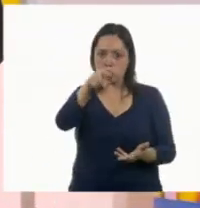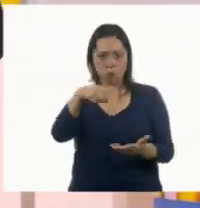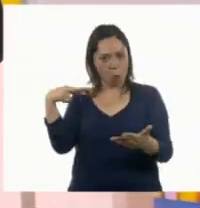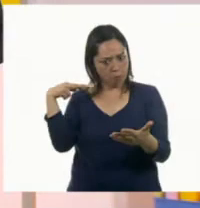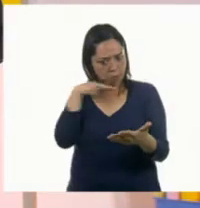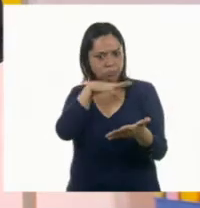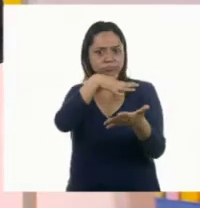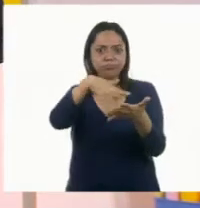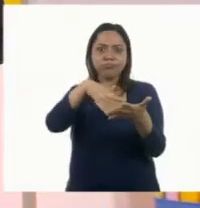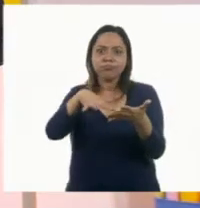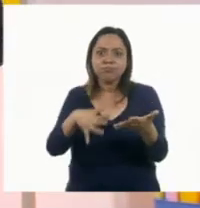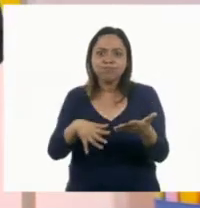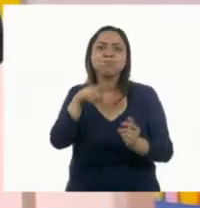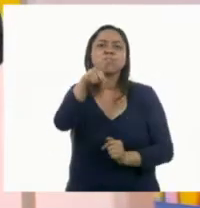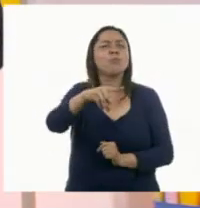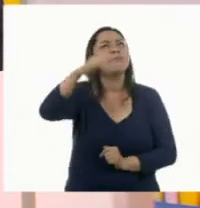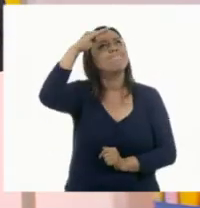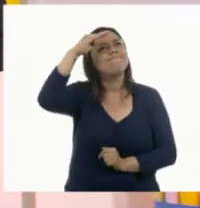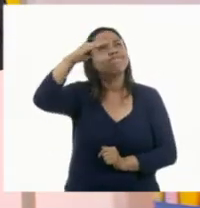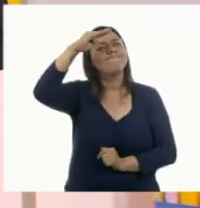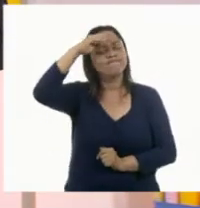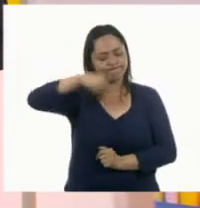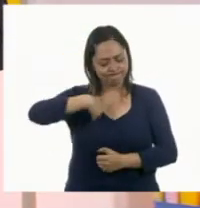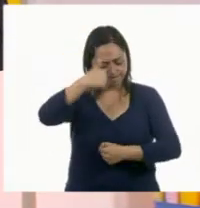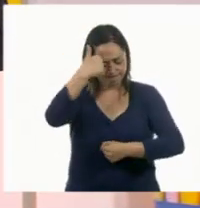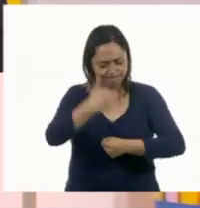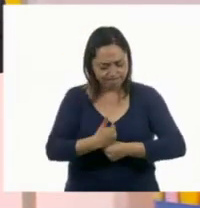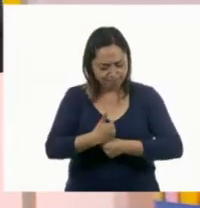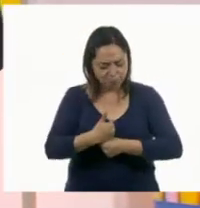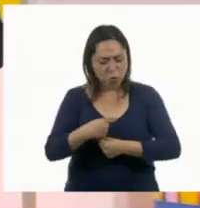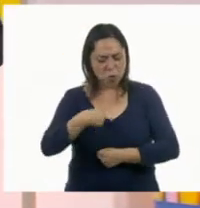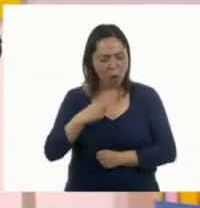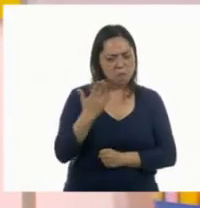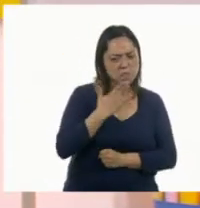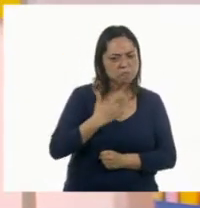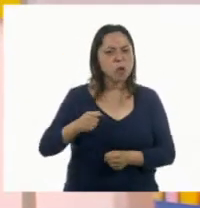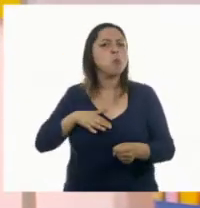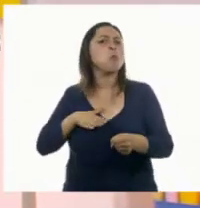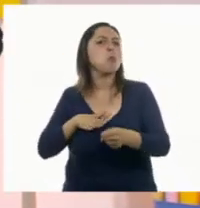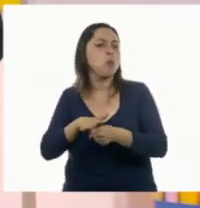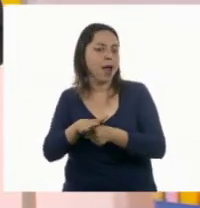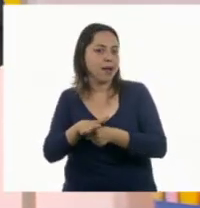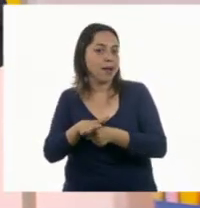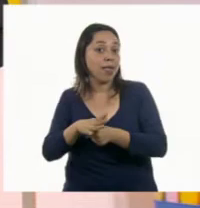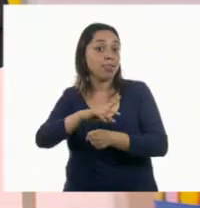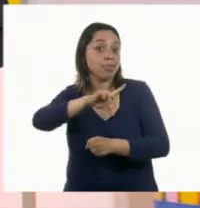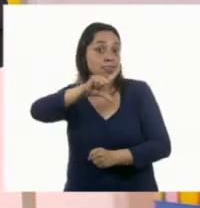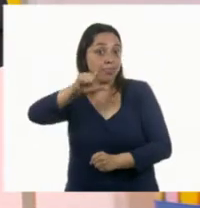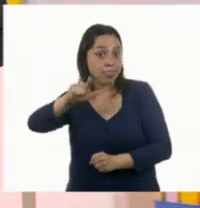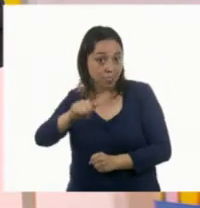Puedes pensar en qué eres hábil. Y le van a preguntar a un familiar,